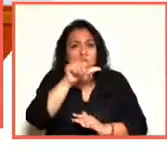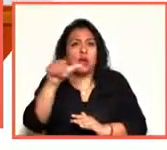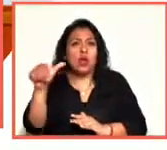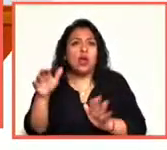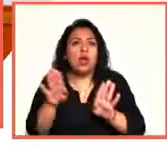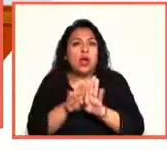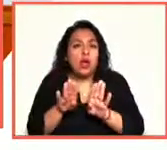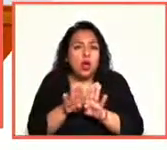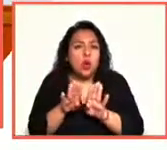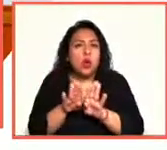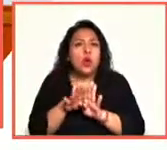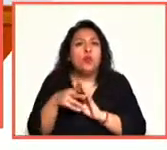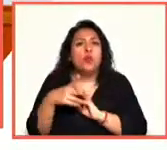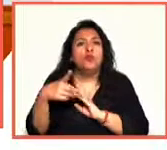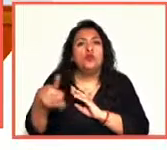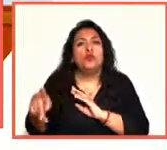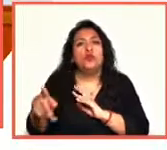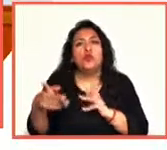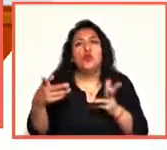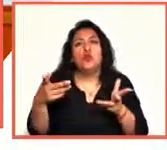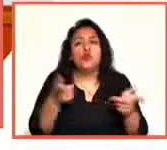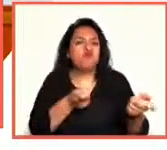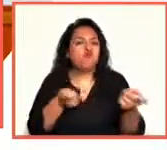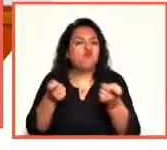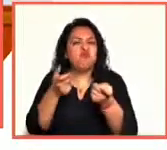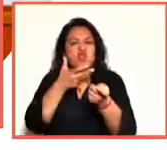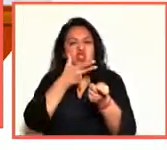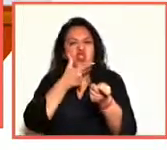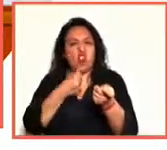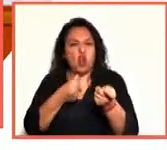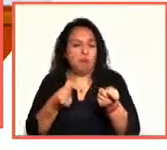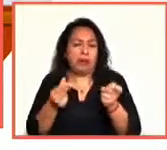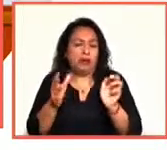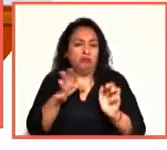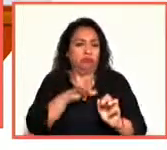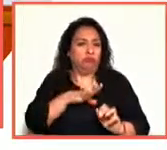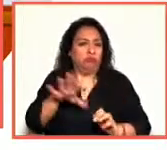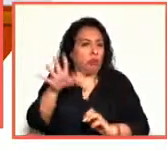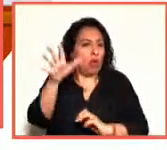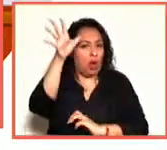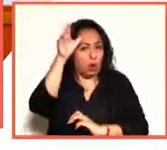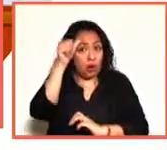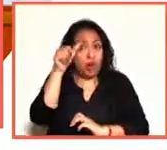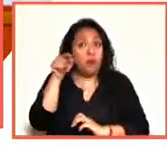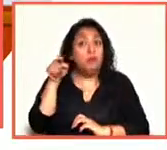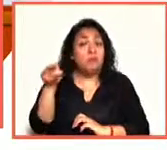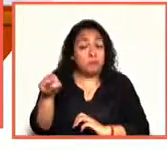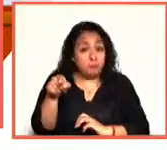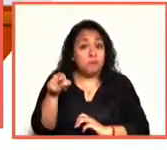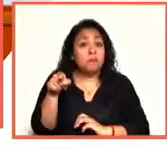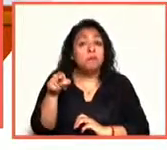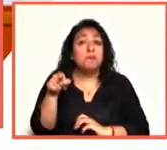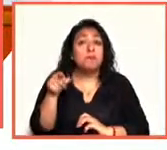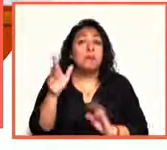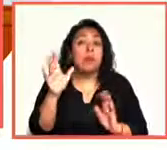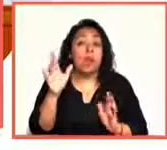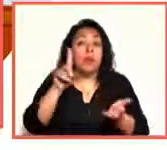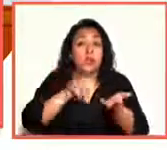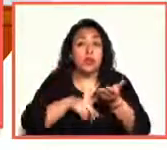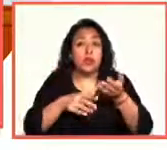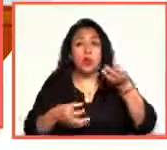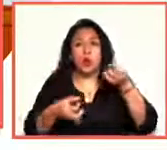funcionar patriarcal y del sistema. De hecho, ella es parte del jurado del